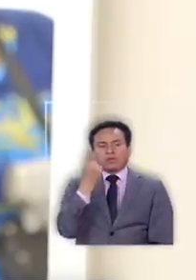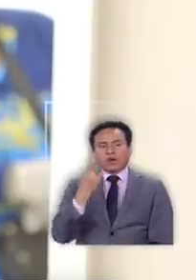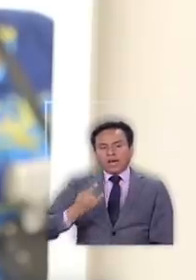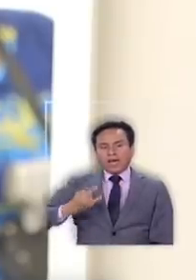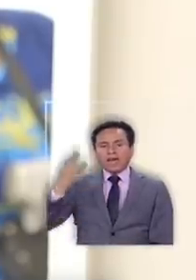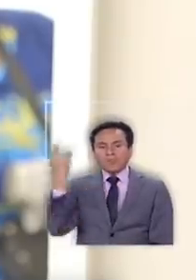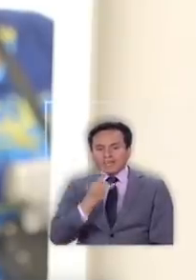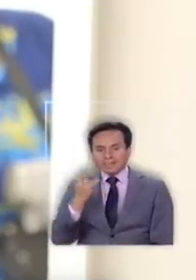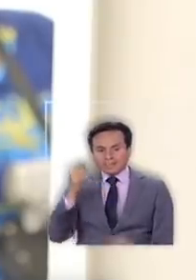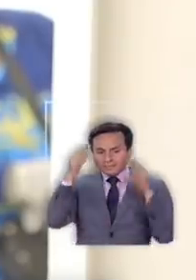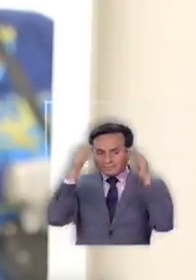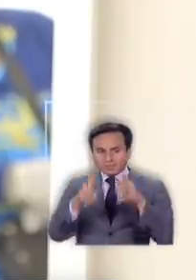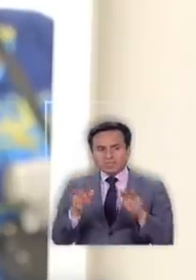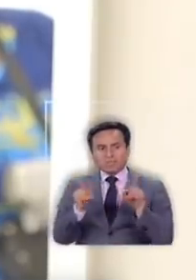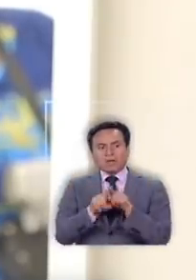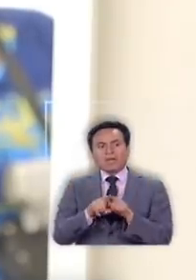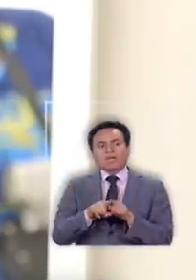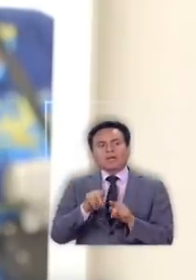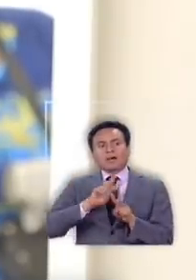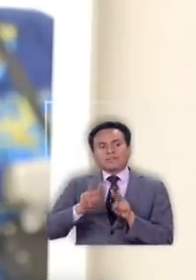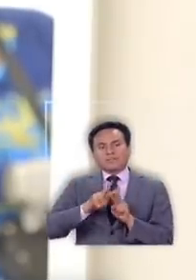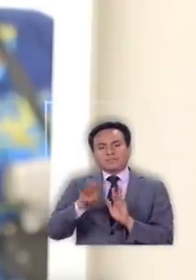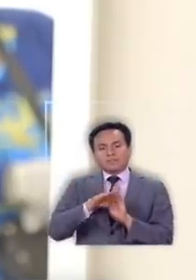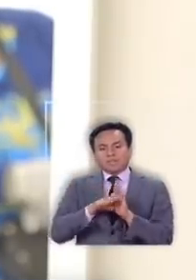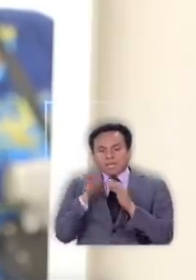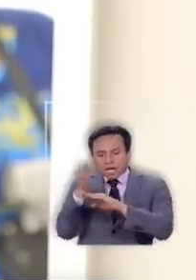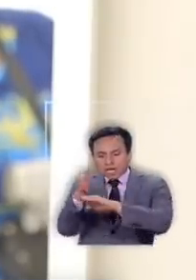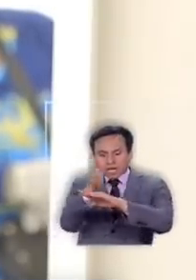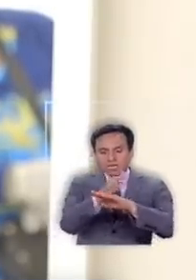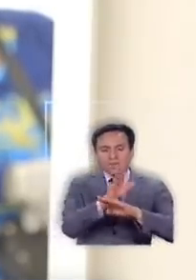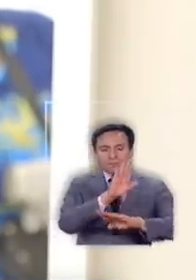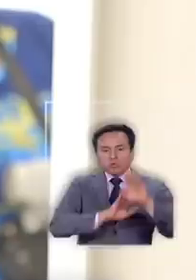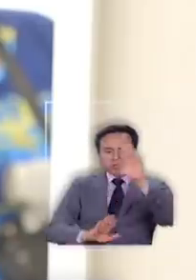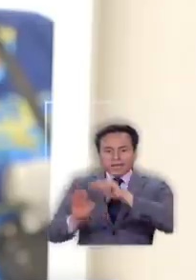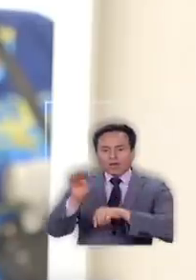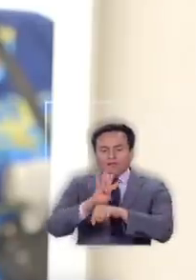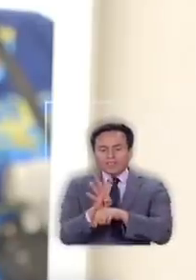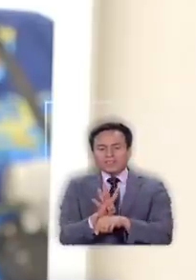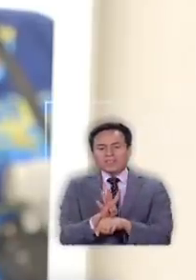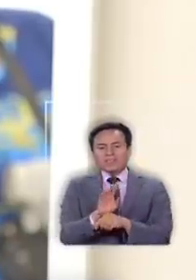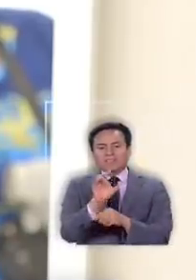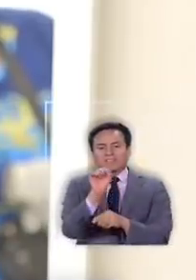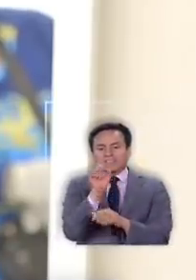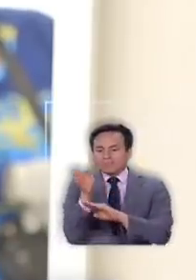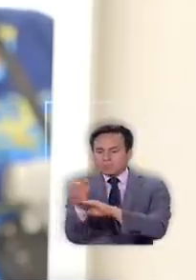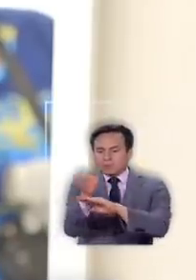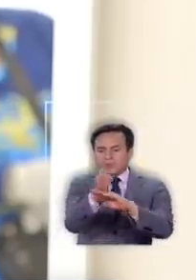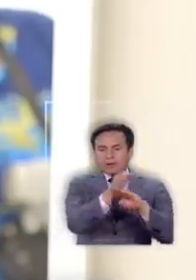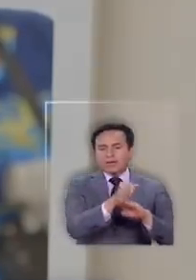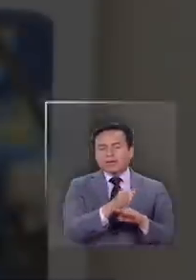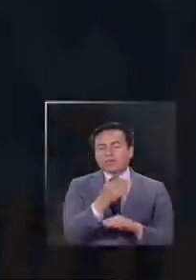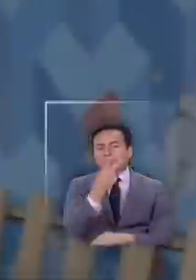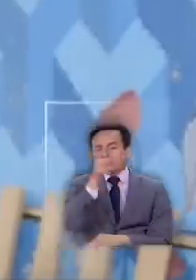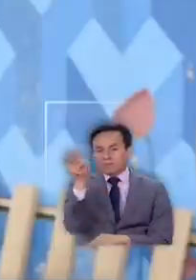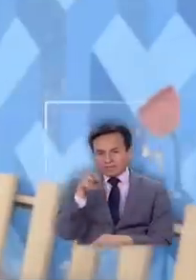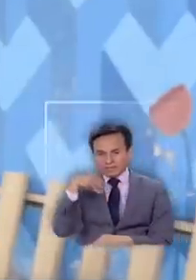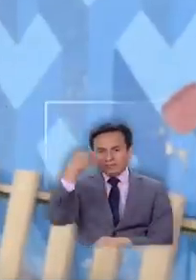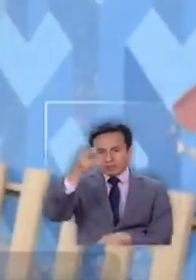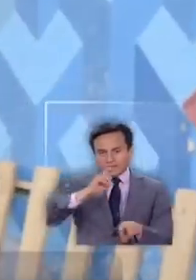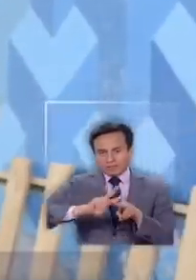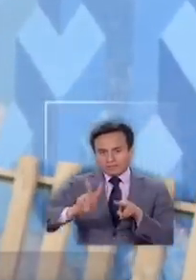de emergencia que tienen que ver con la implementación de rutas calle protege COVID que serán 60 rutas a partir de las próximas dos semanas